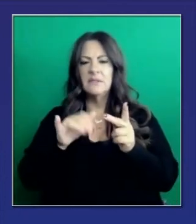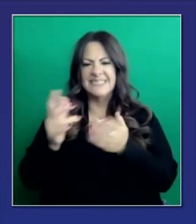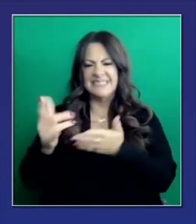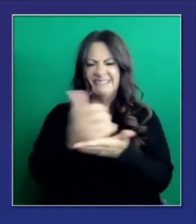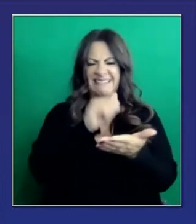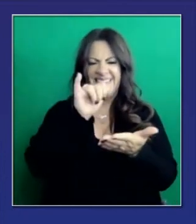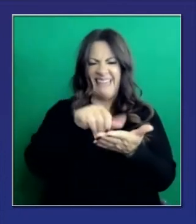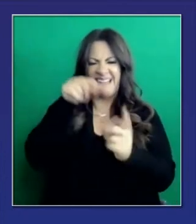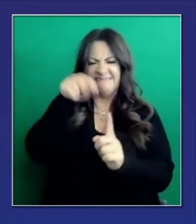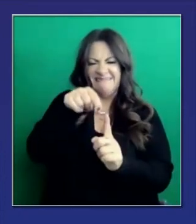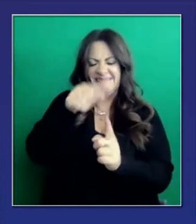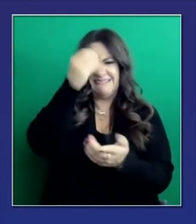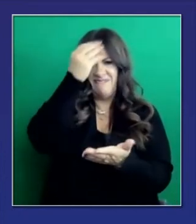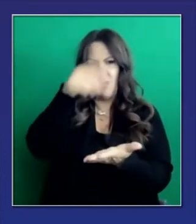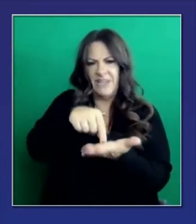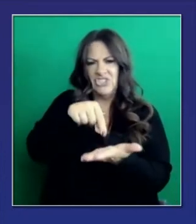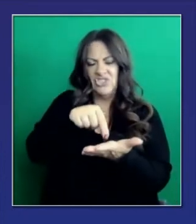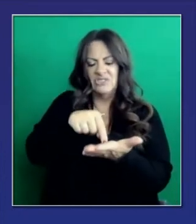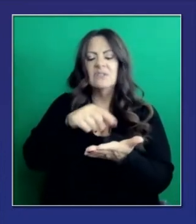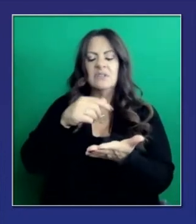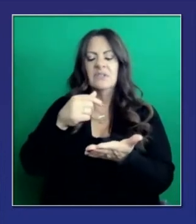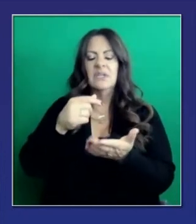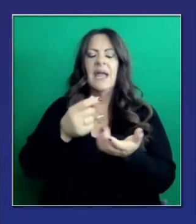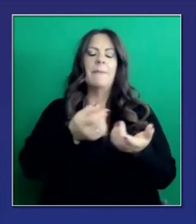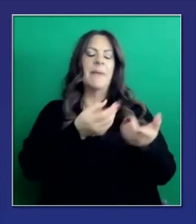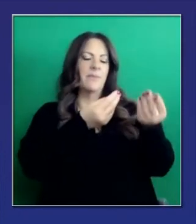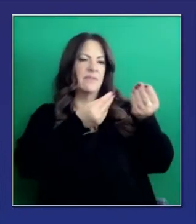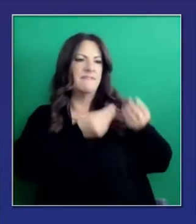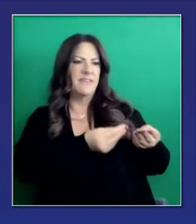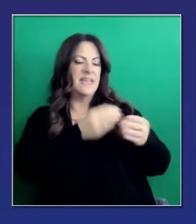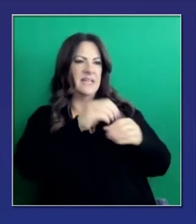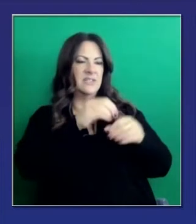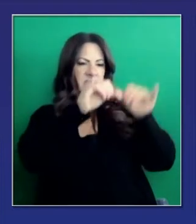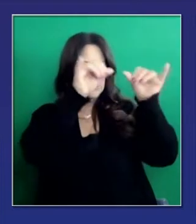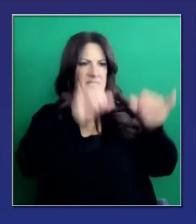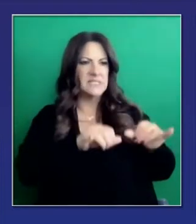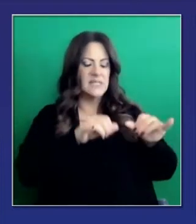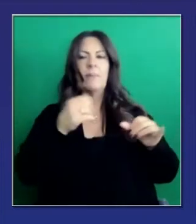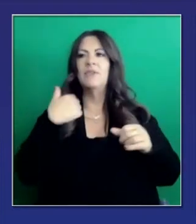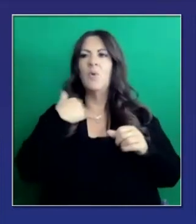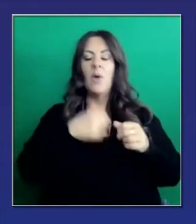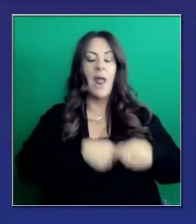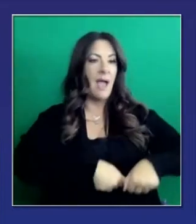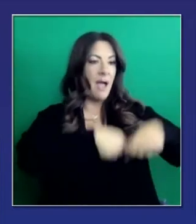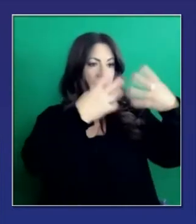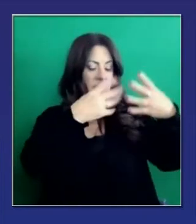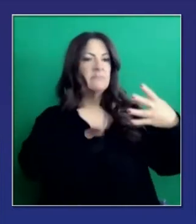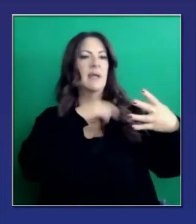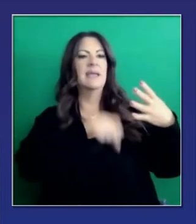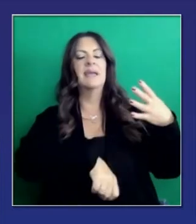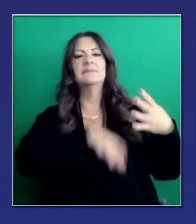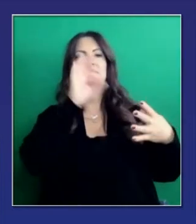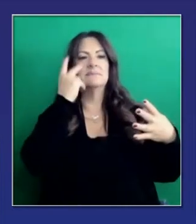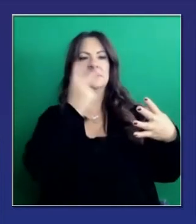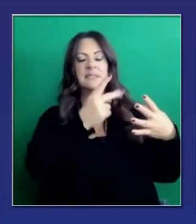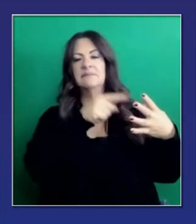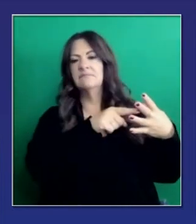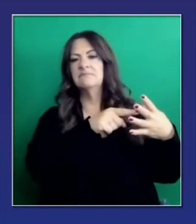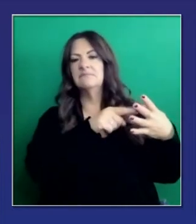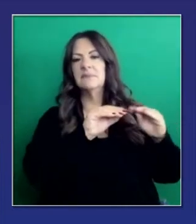muy real, que son los números nacionales que no reflejan el número de vacunas que han sido